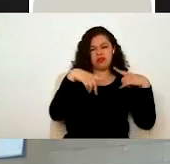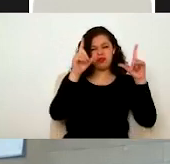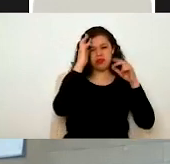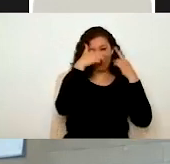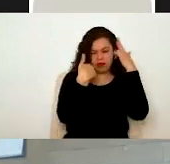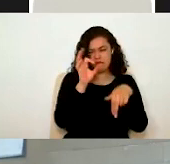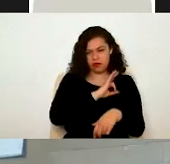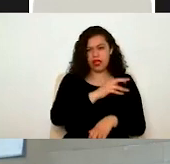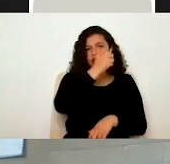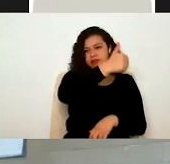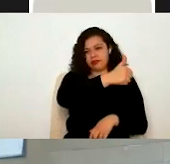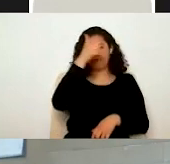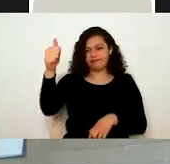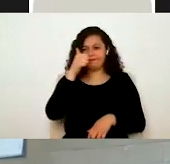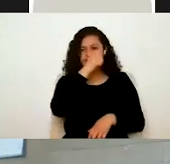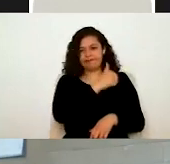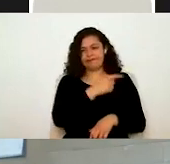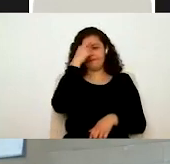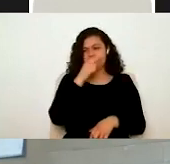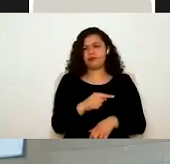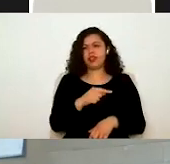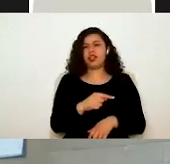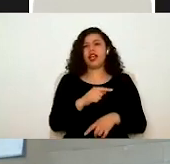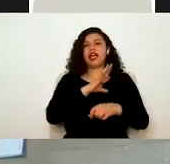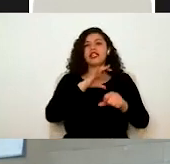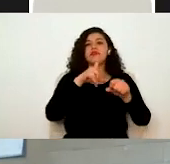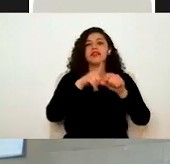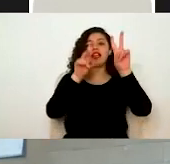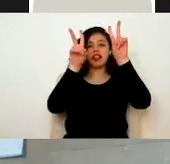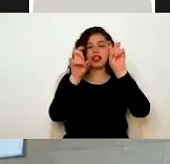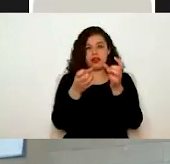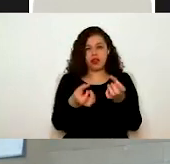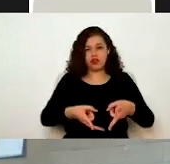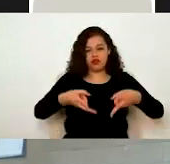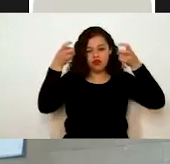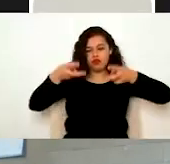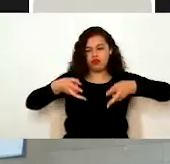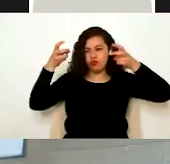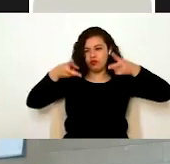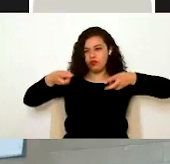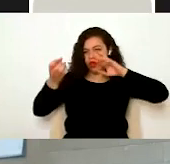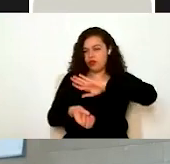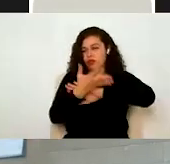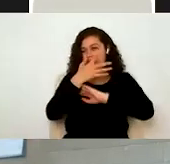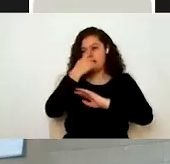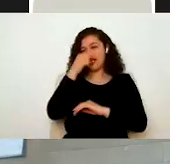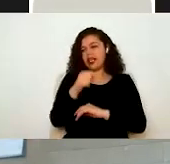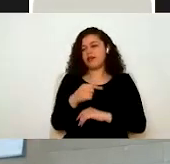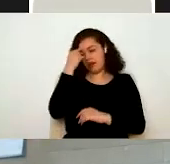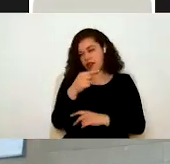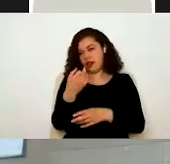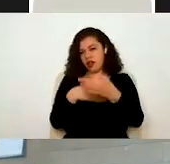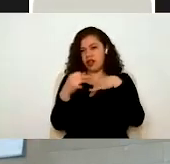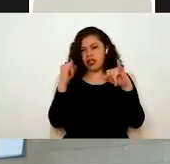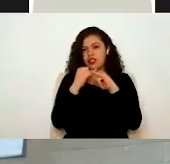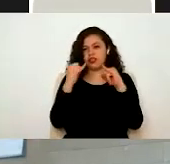una estamos trabajando para que sean contenidos muy específicos y todos en beneficio, obviamente, de las instituciones.